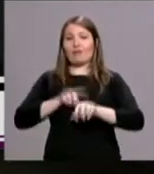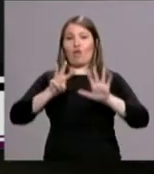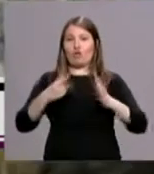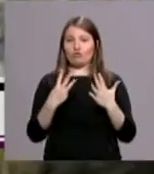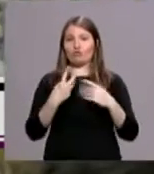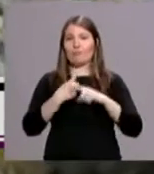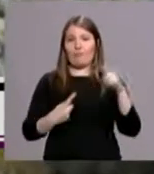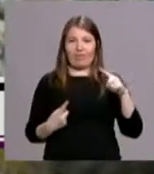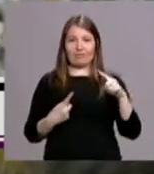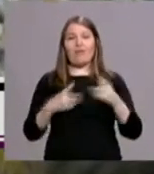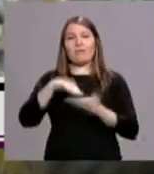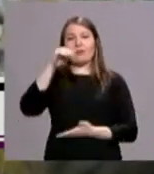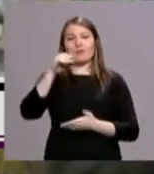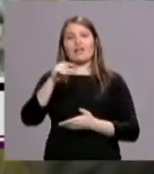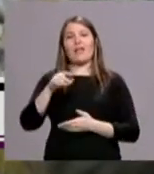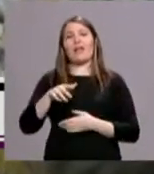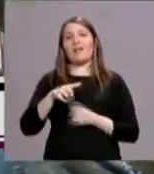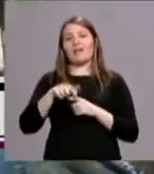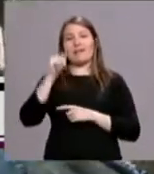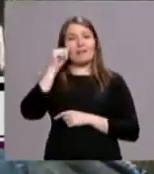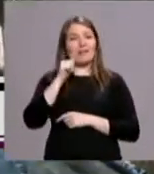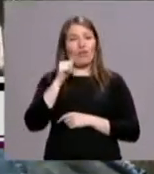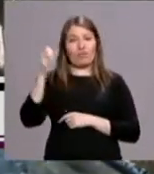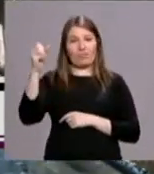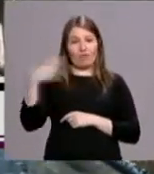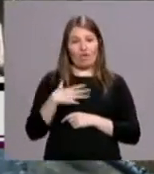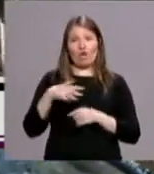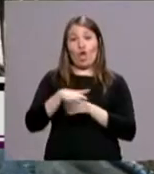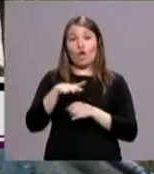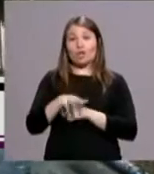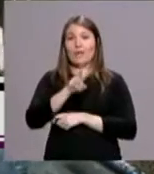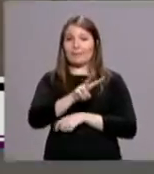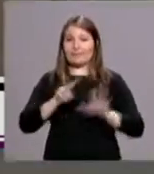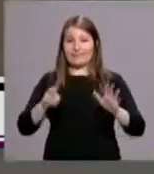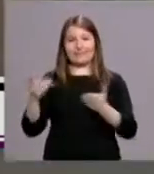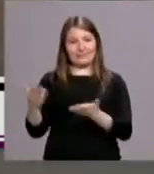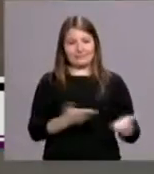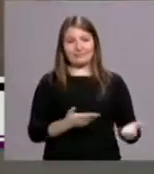Concepción de Nuestra Señora de la Calle Goya 26. Están ustedes invitados.